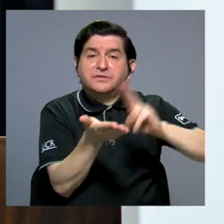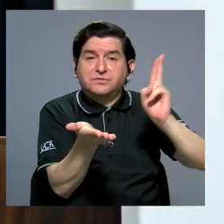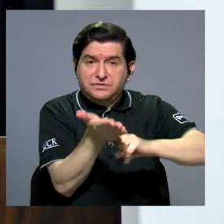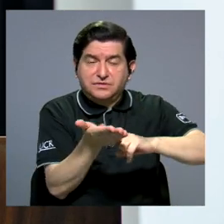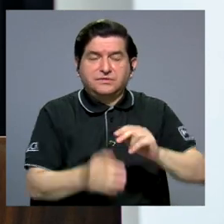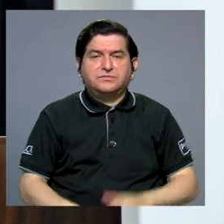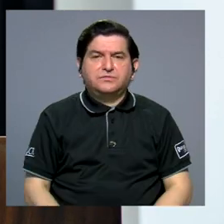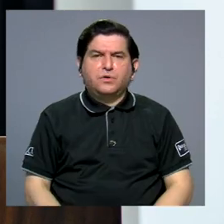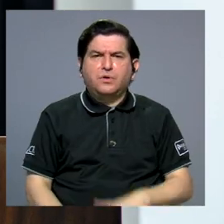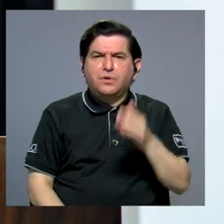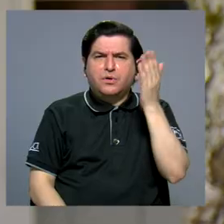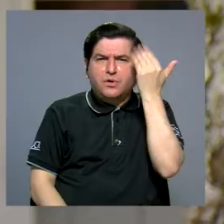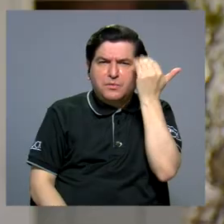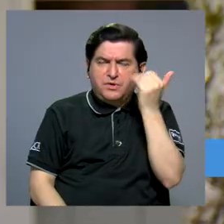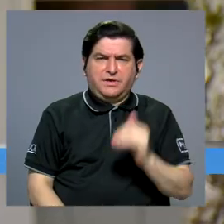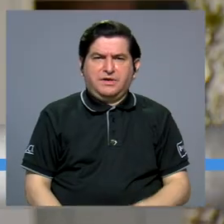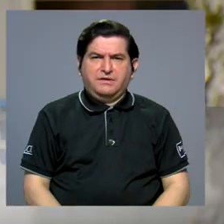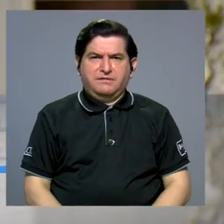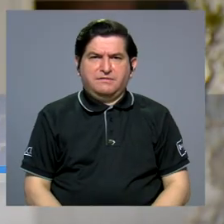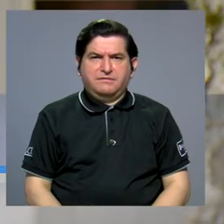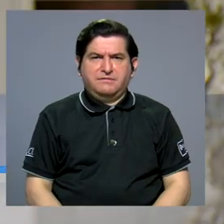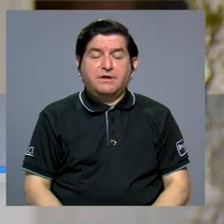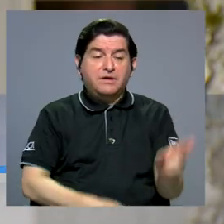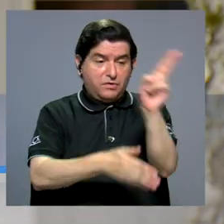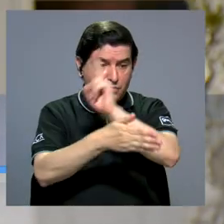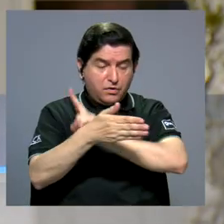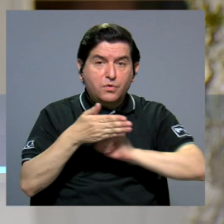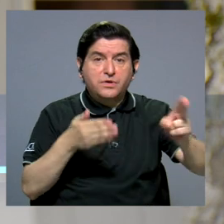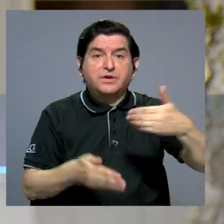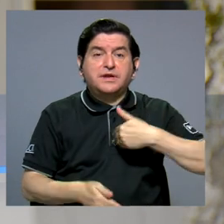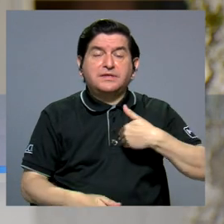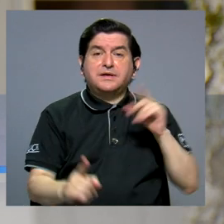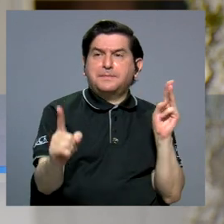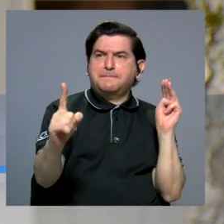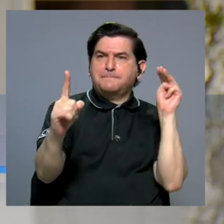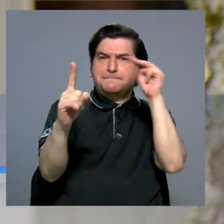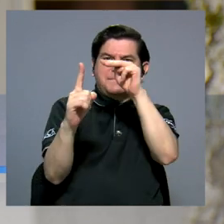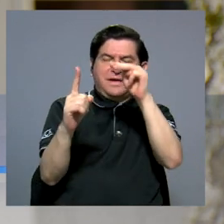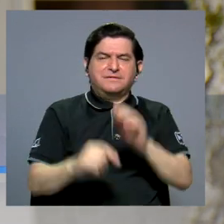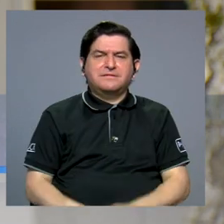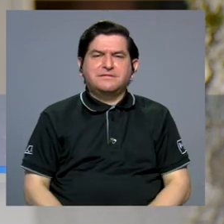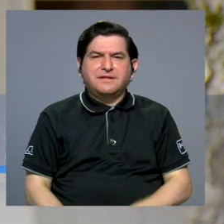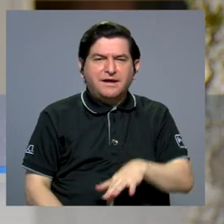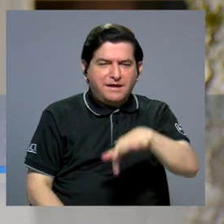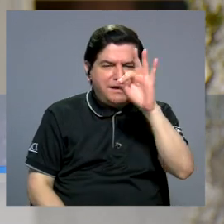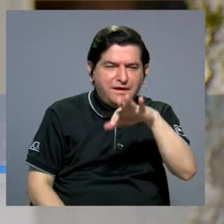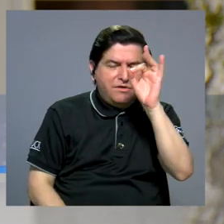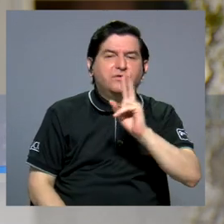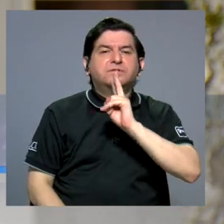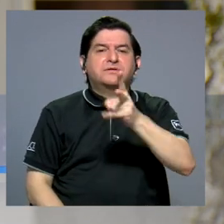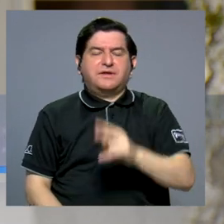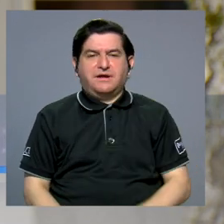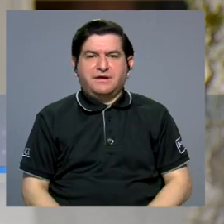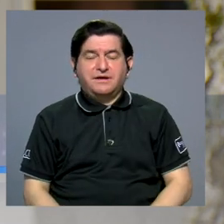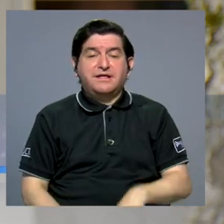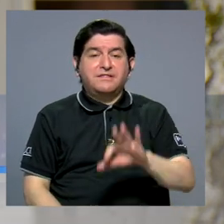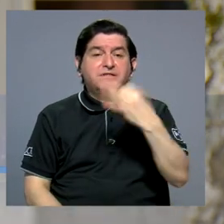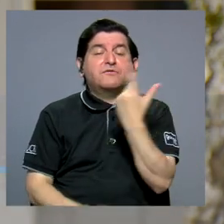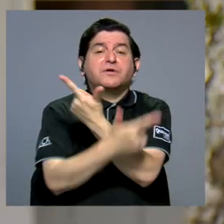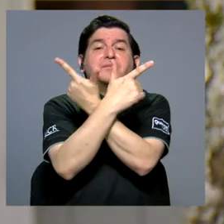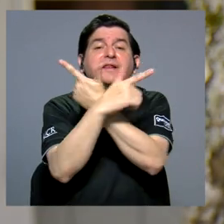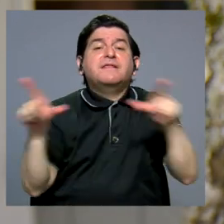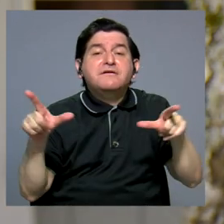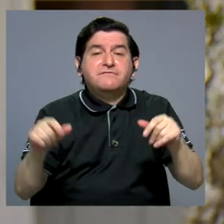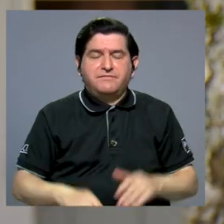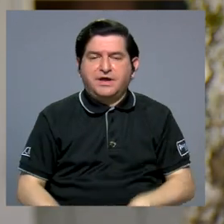la libertad también de contratación. Eso porque la universidad tiene como misión ese descubrimiento de la verdad, ese